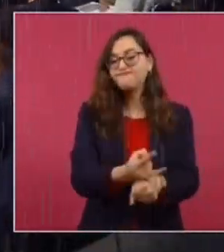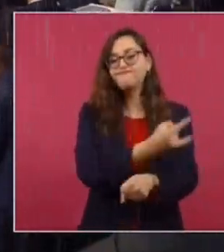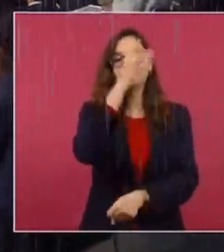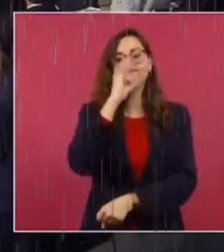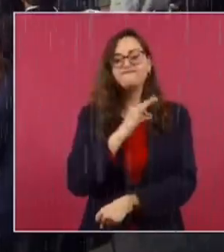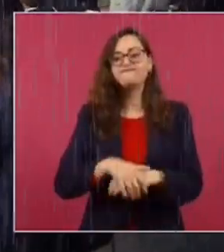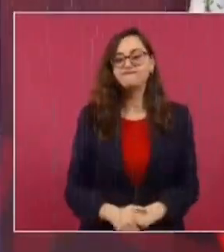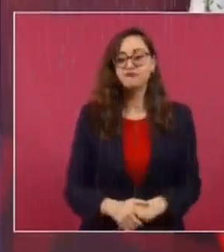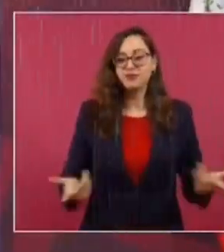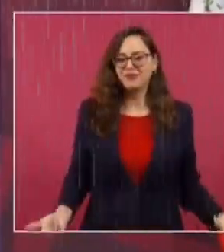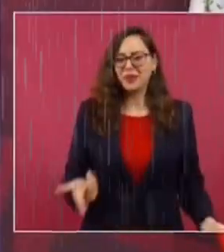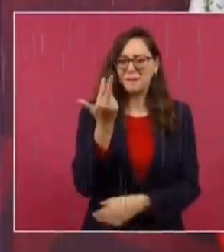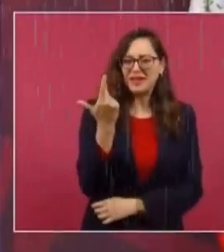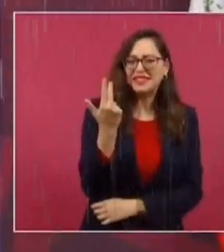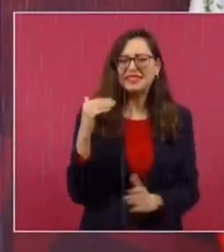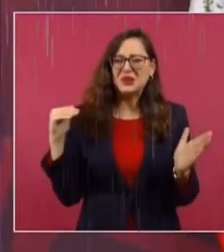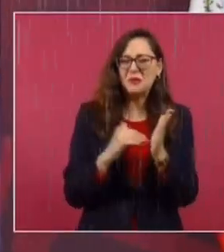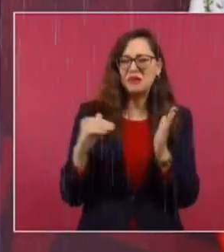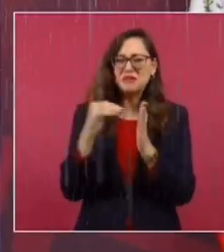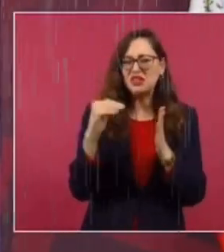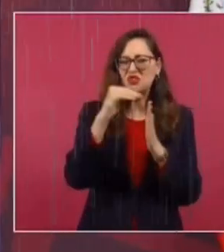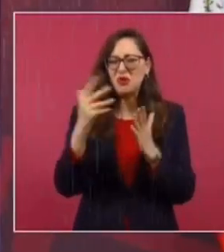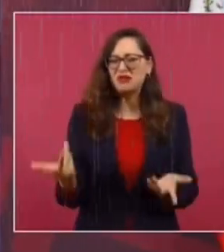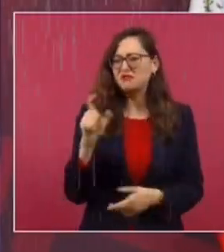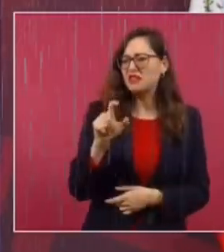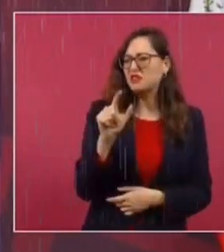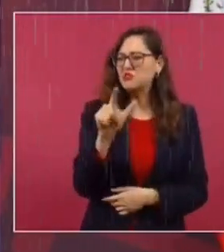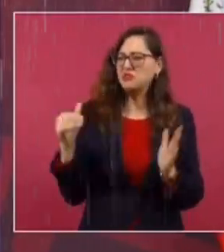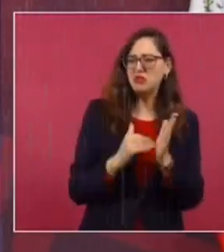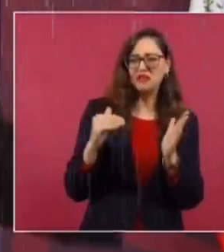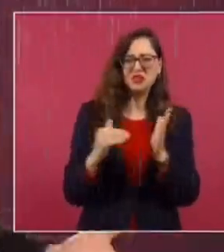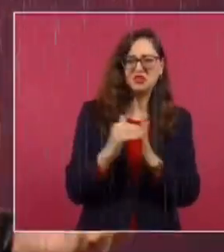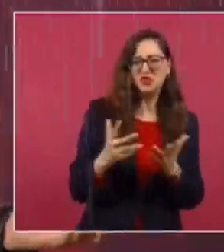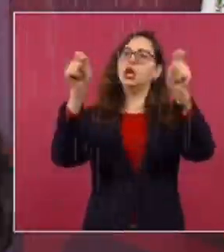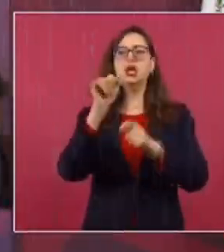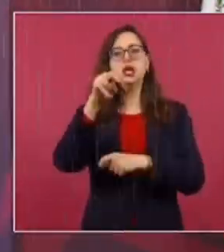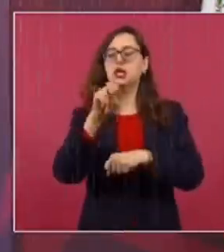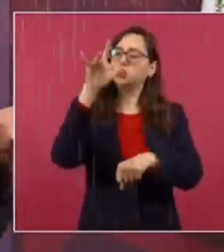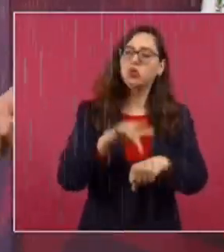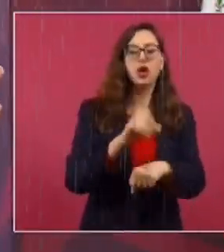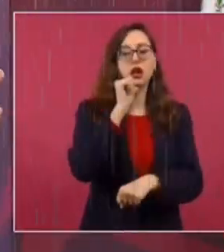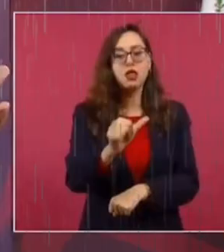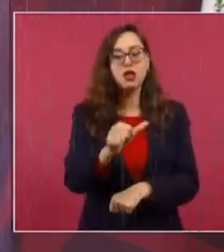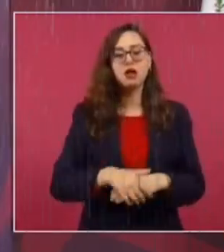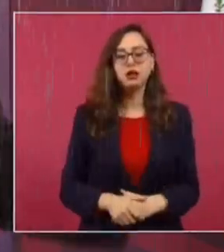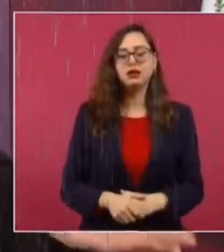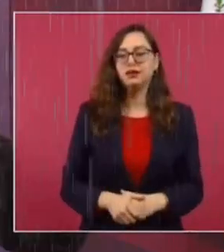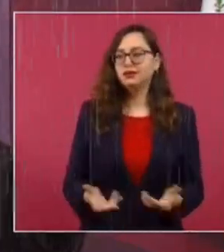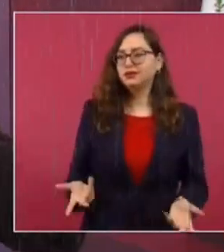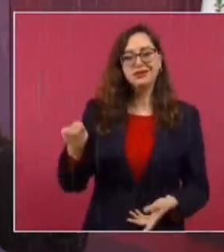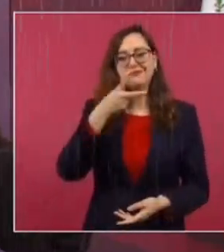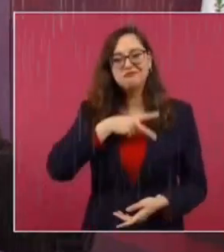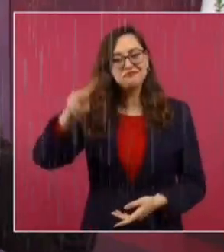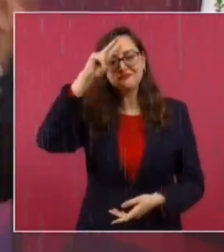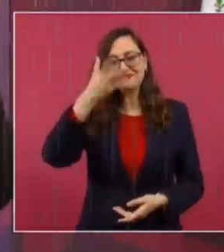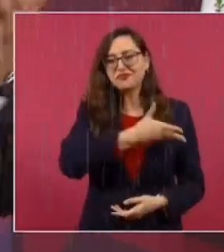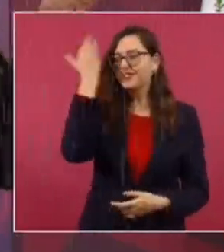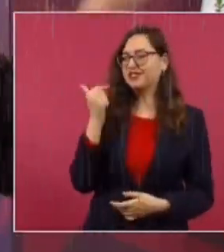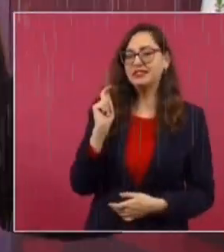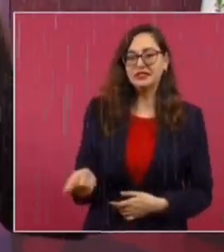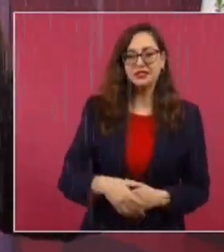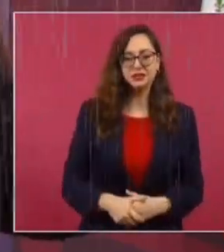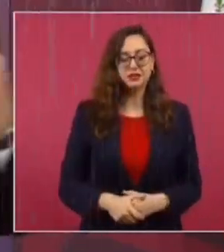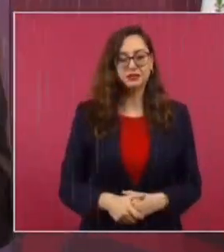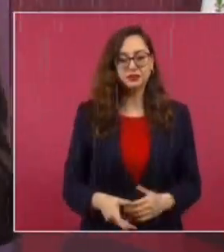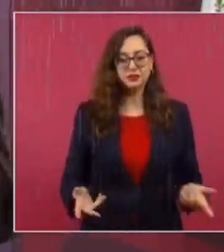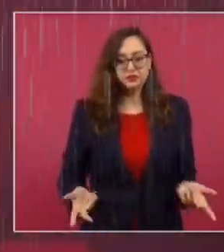que no se gastaran 25, 28 mil millones de pesos en elecciones. Como dijimos, vamos a que no se salgan